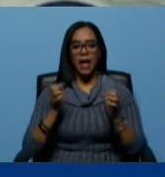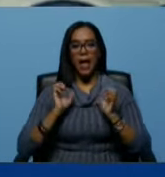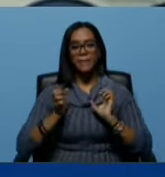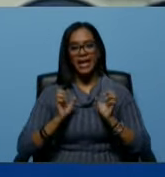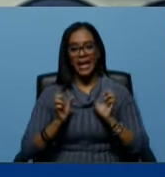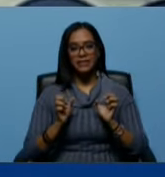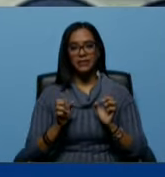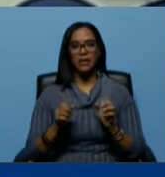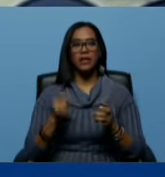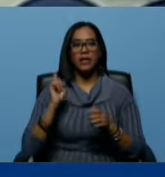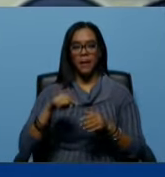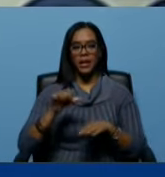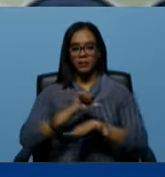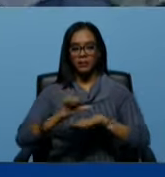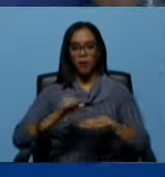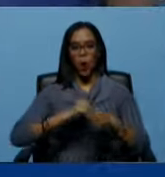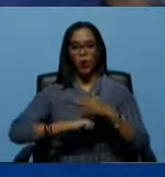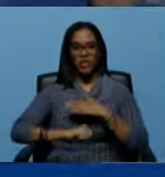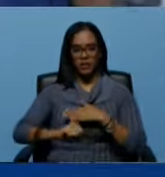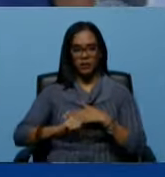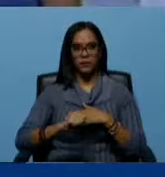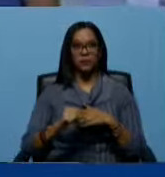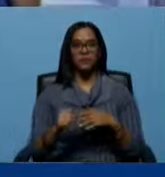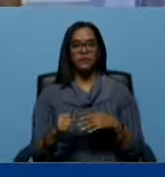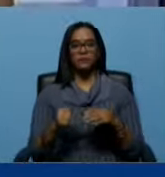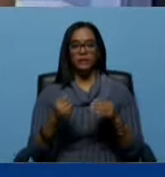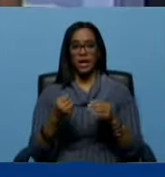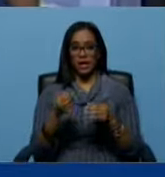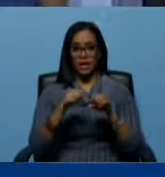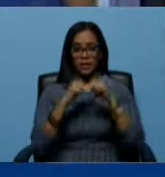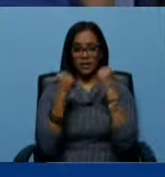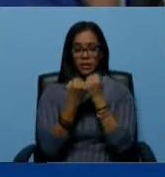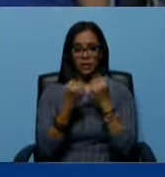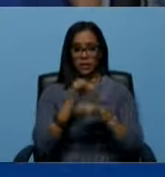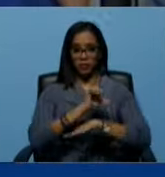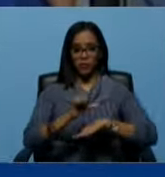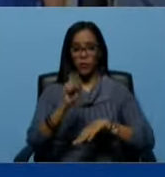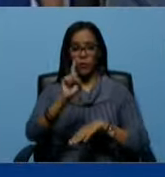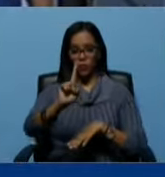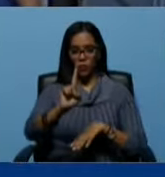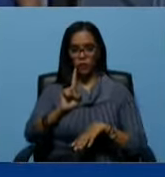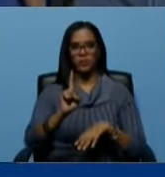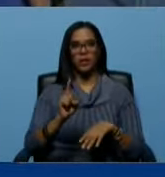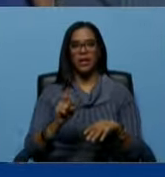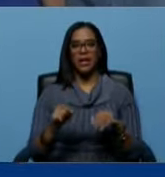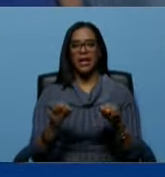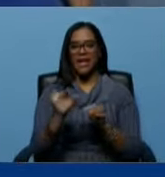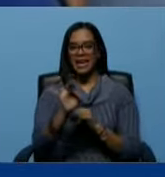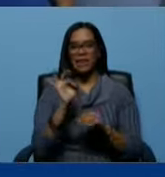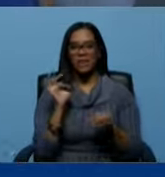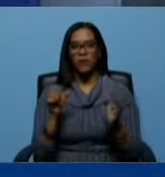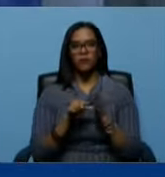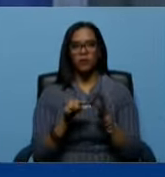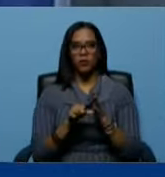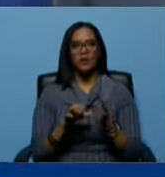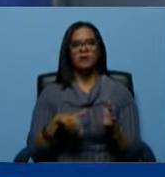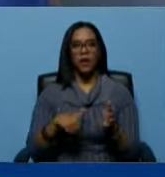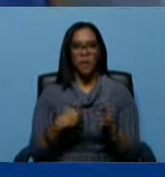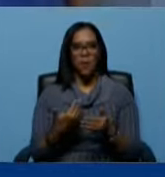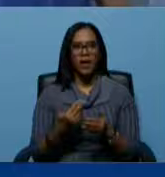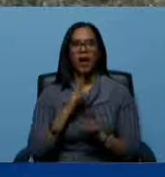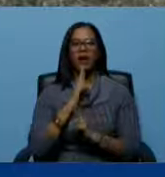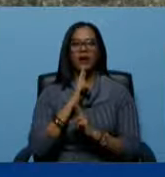obstétricas. En el quirófano uno, pues tendríamos lo que es el quirófano electivo donde se puede dar